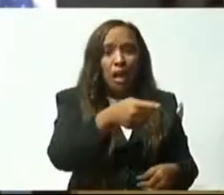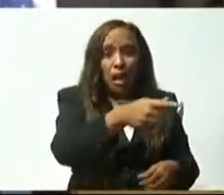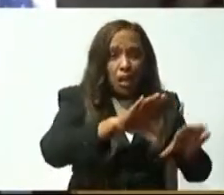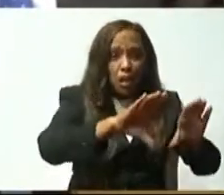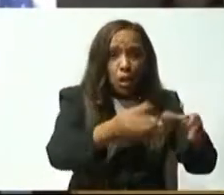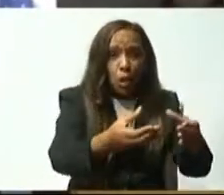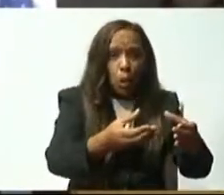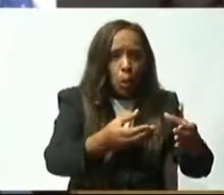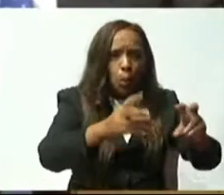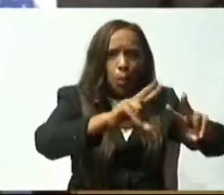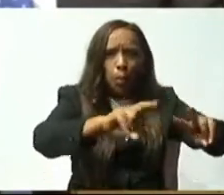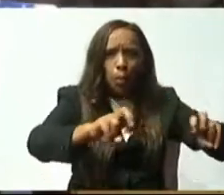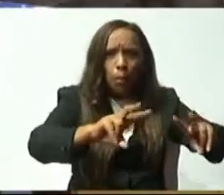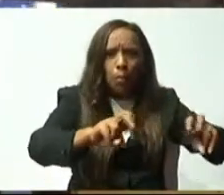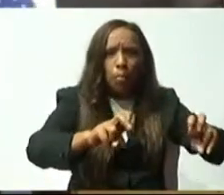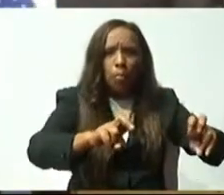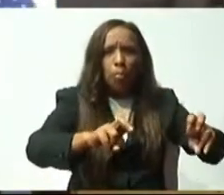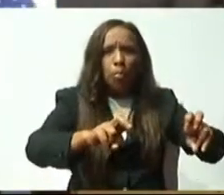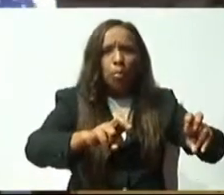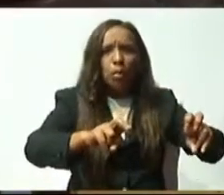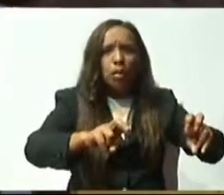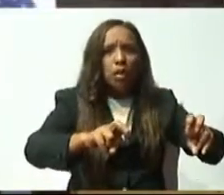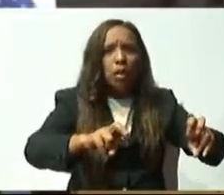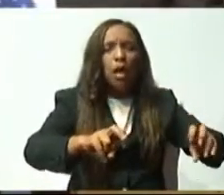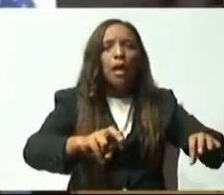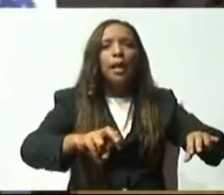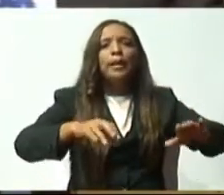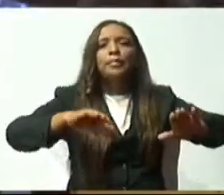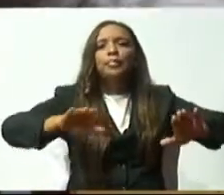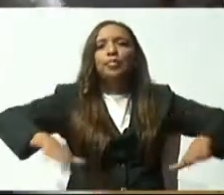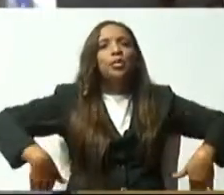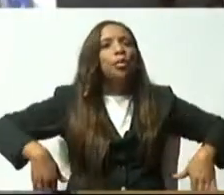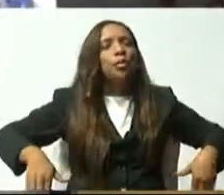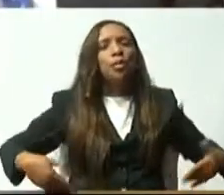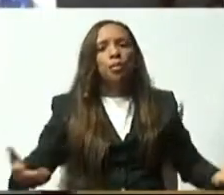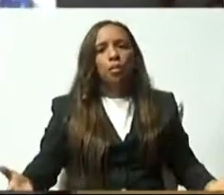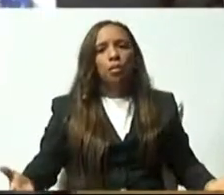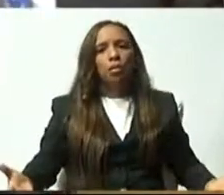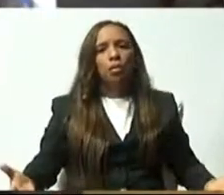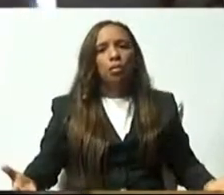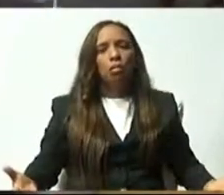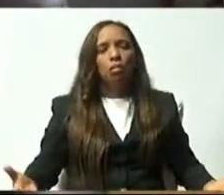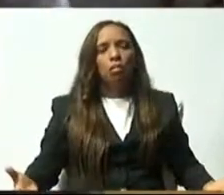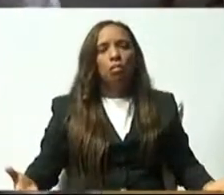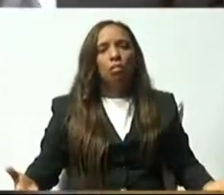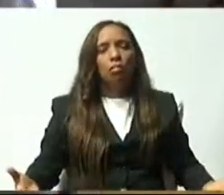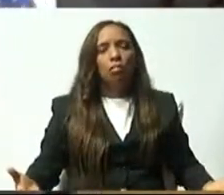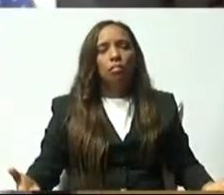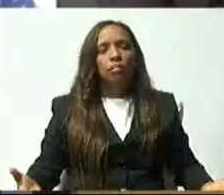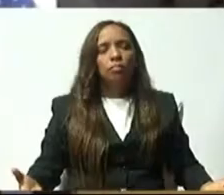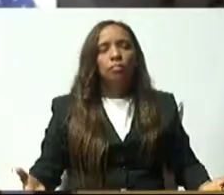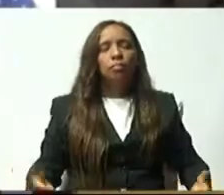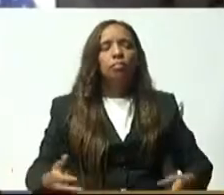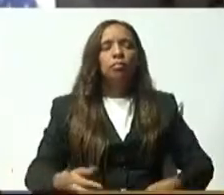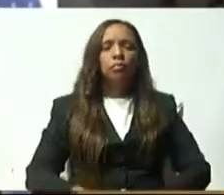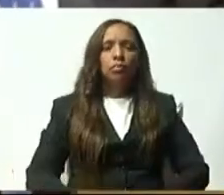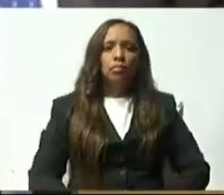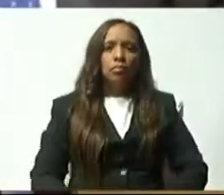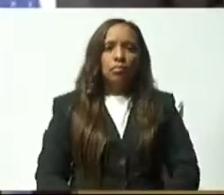tiempo, concluyó, los trabajos, preparatorios, muchas gracias, señor presidente, gracias,